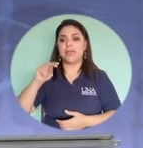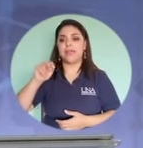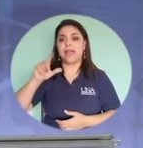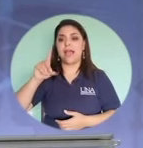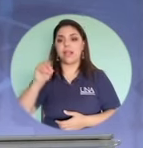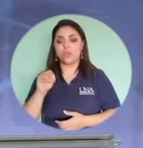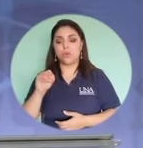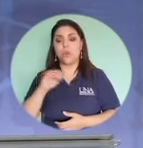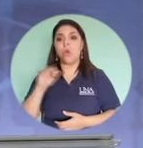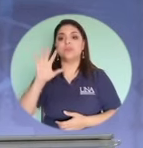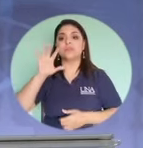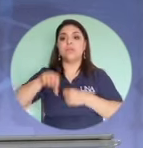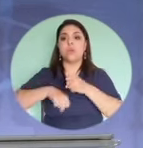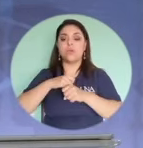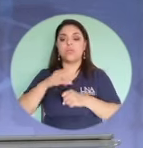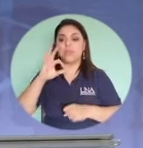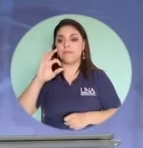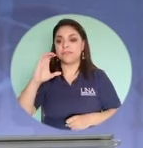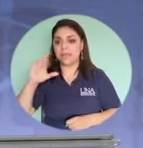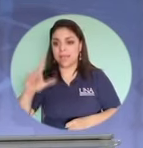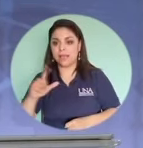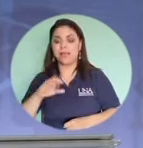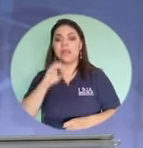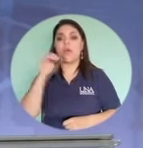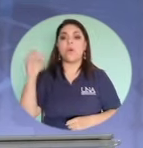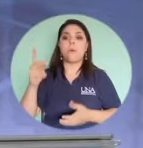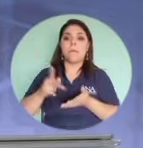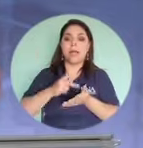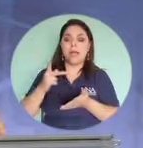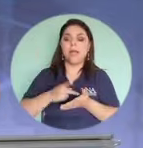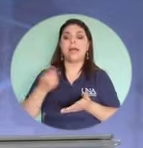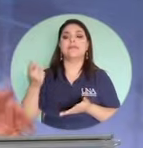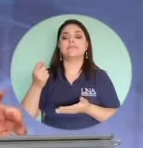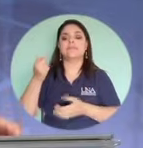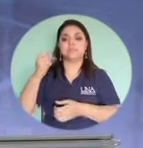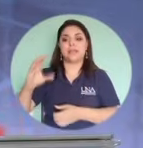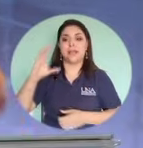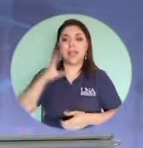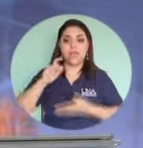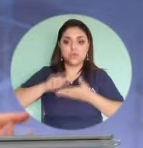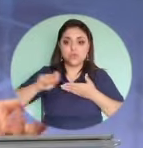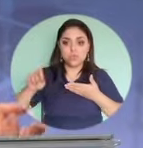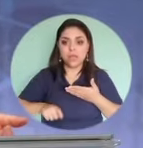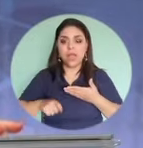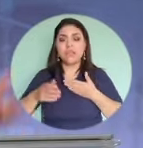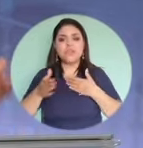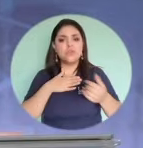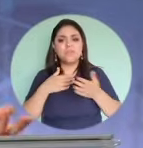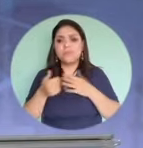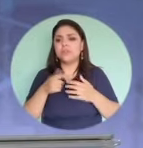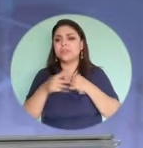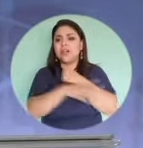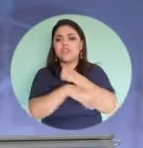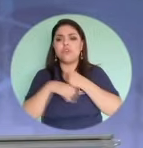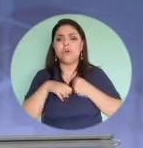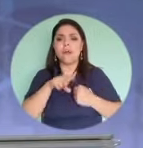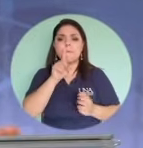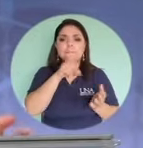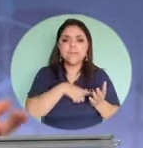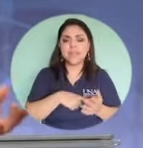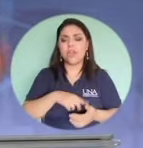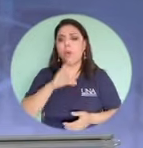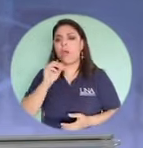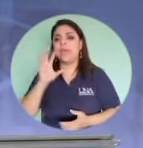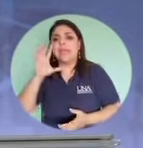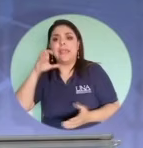recibimos este el FCL entonces son momentos pico en que no importa si te roban 500 mil o 10 millones igual te están robando tu dinero